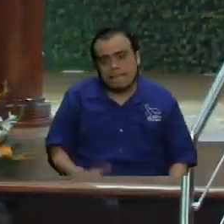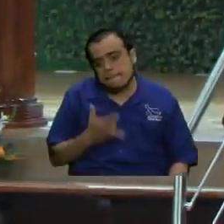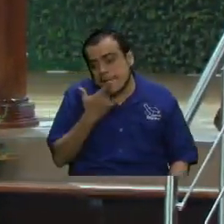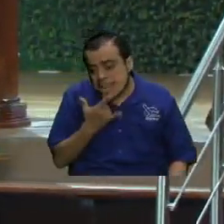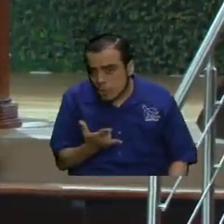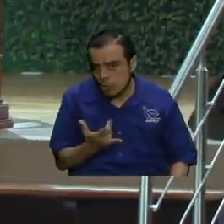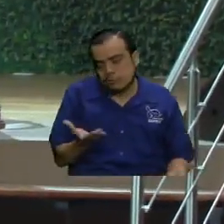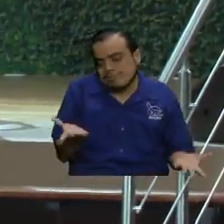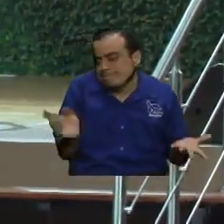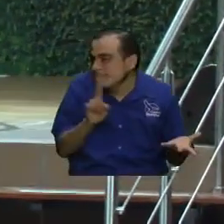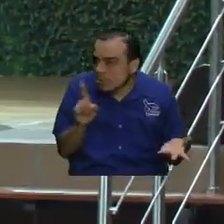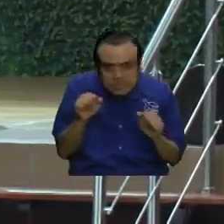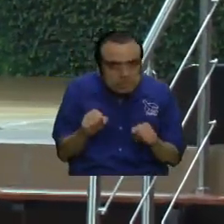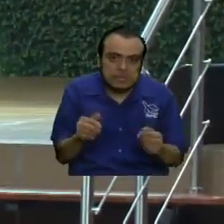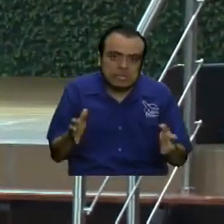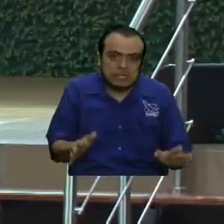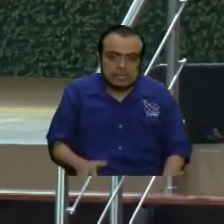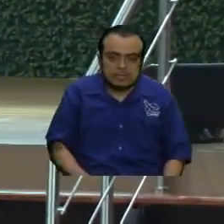Perdonen, pero no puede ser así.